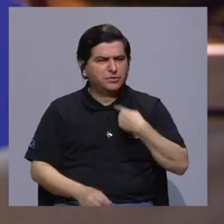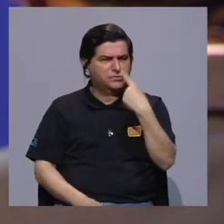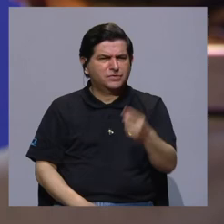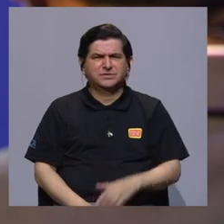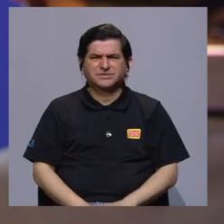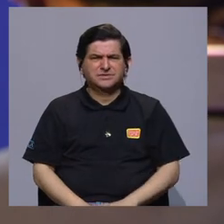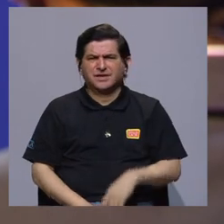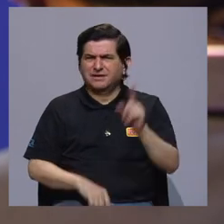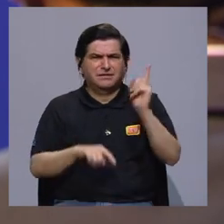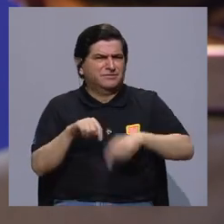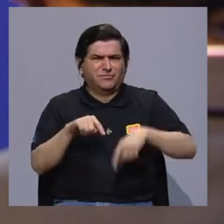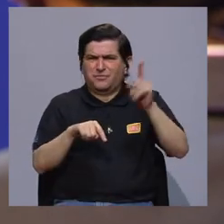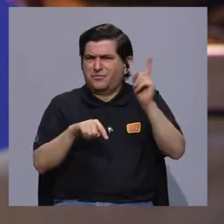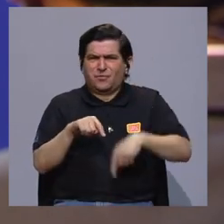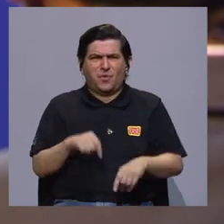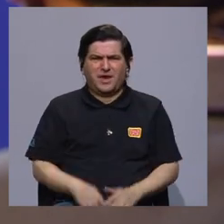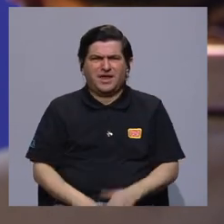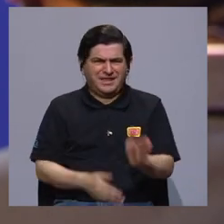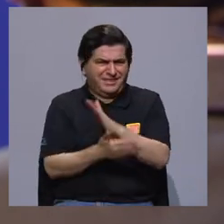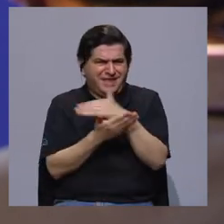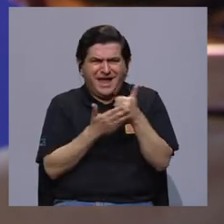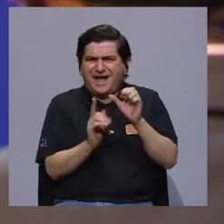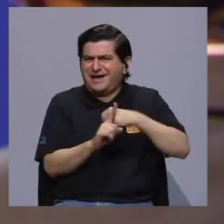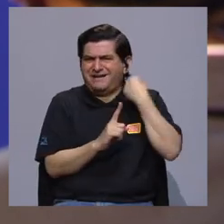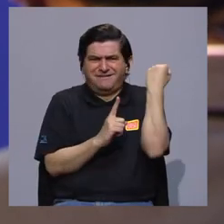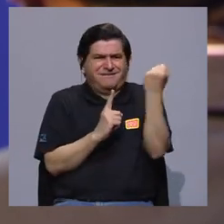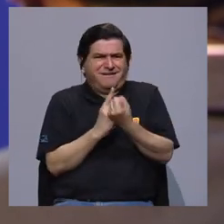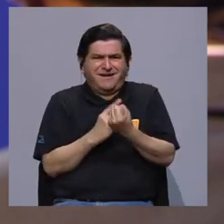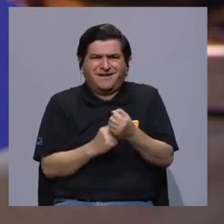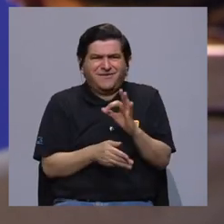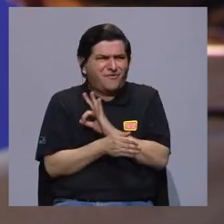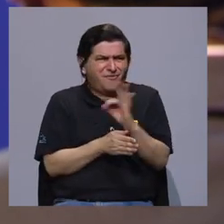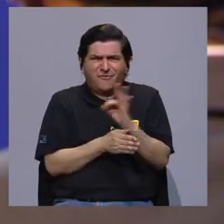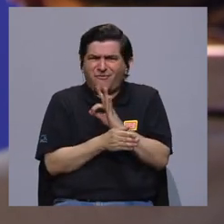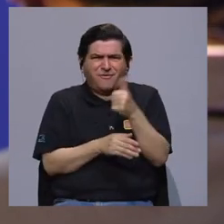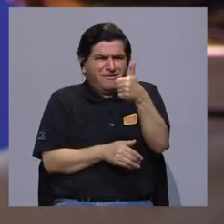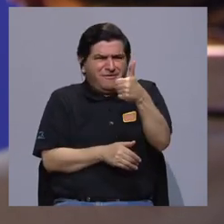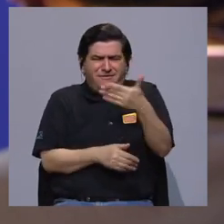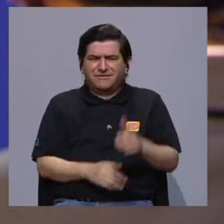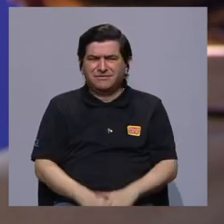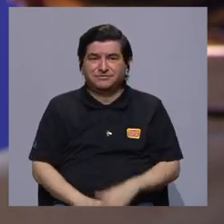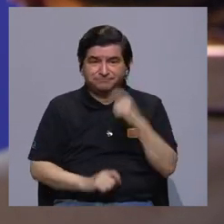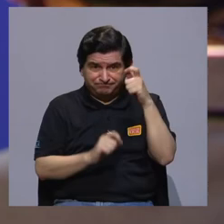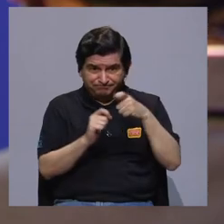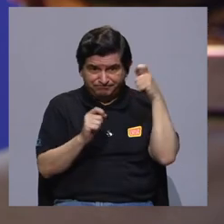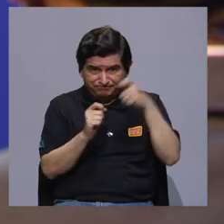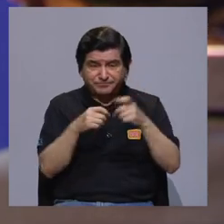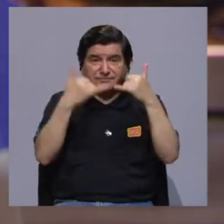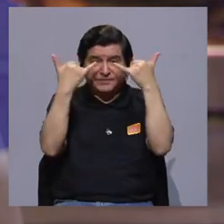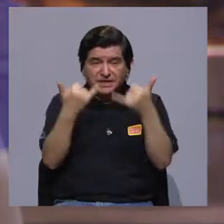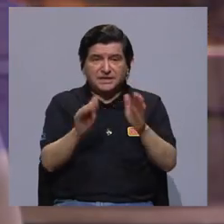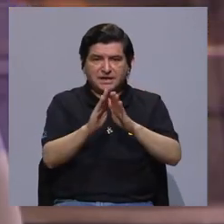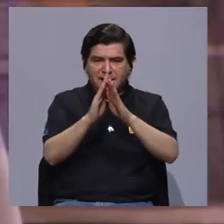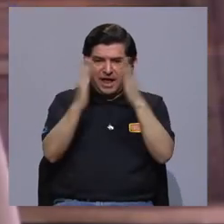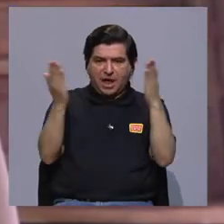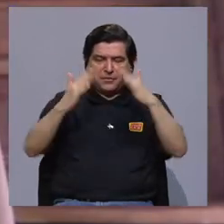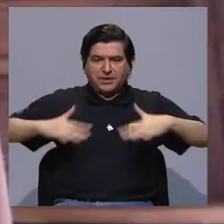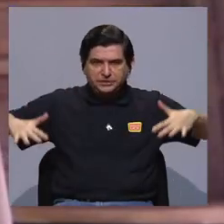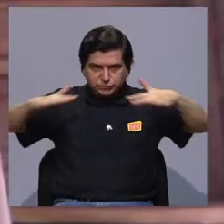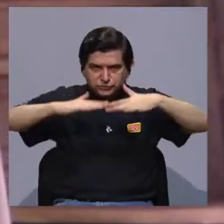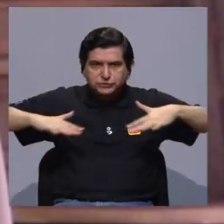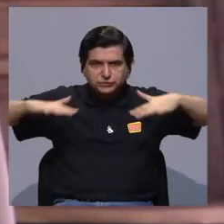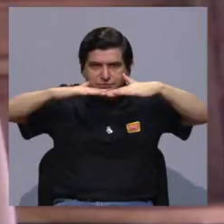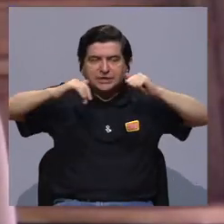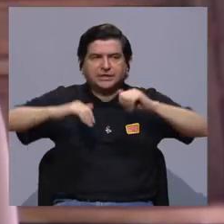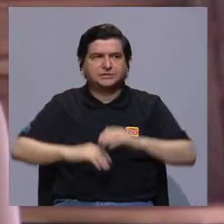son números que uno dice, pero no puede ser, ¿verdad? Hay algo ahí que no está funcionando bien y justamente ya se están